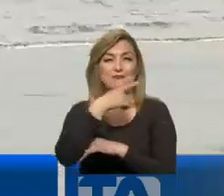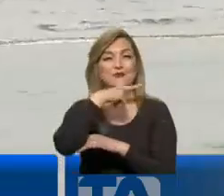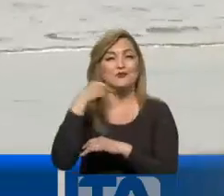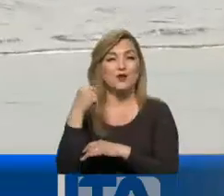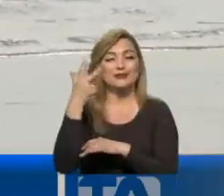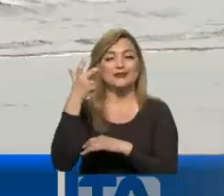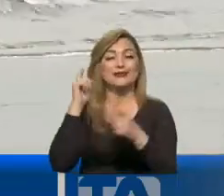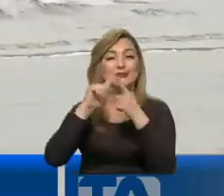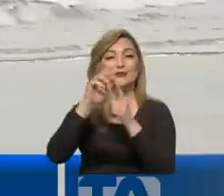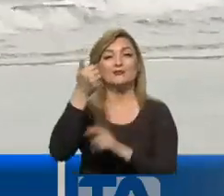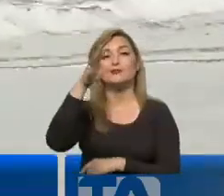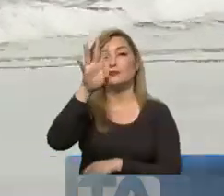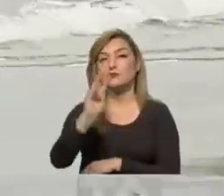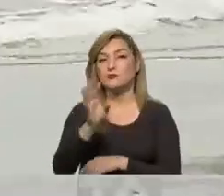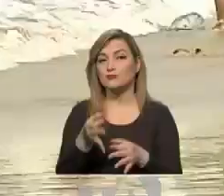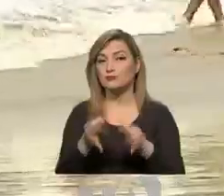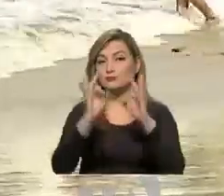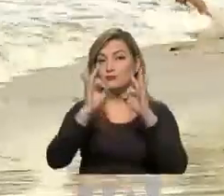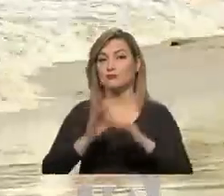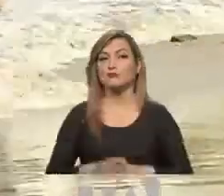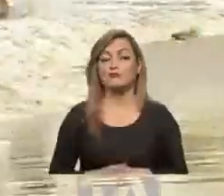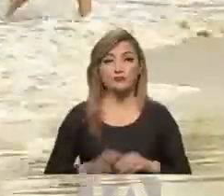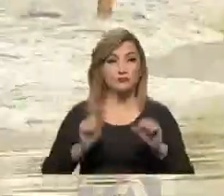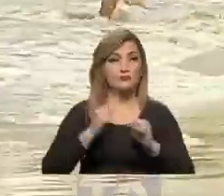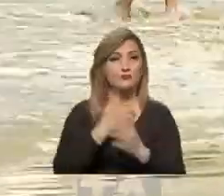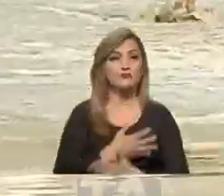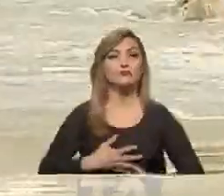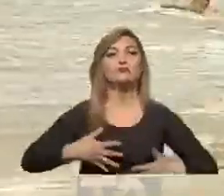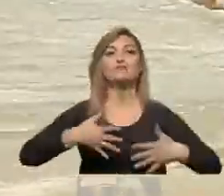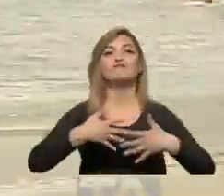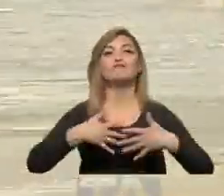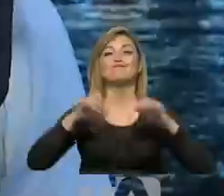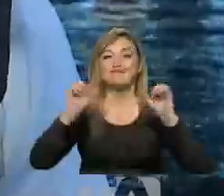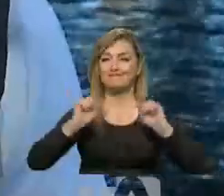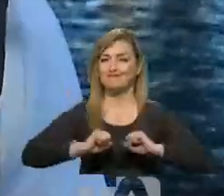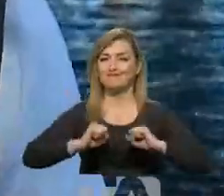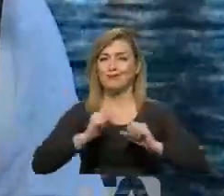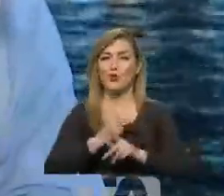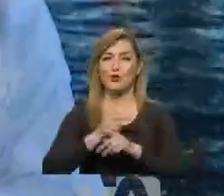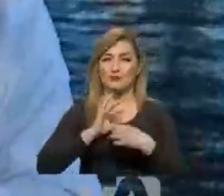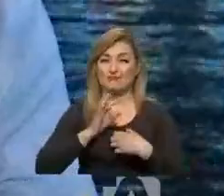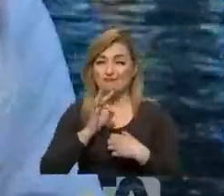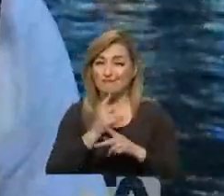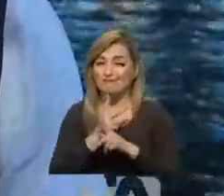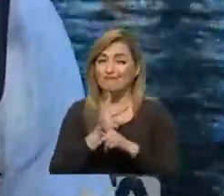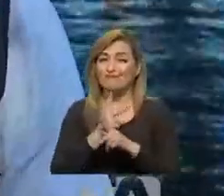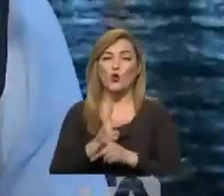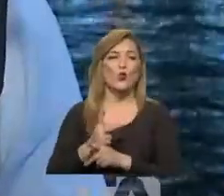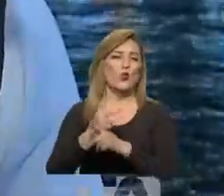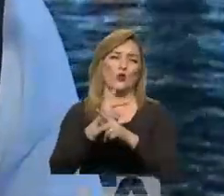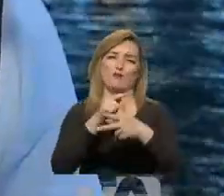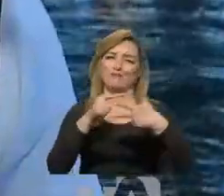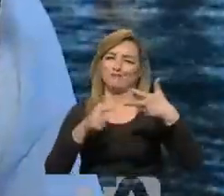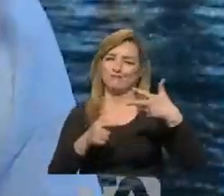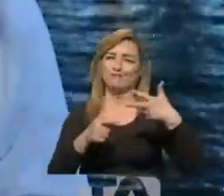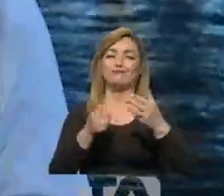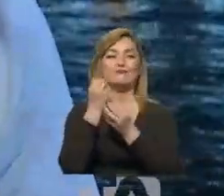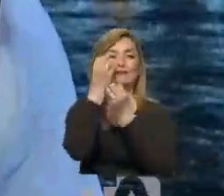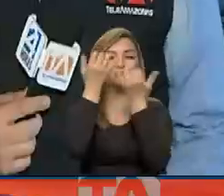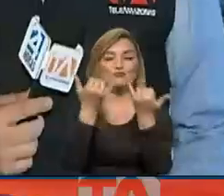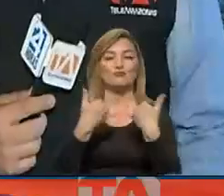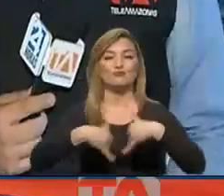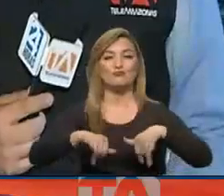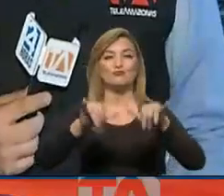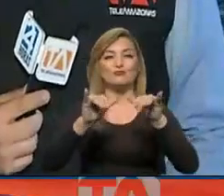al 16 de febrero. Recordemos que se puede disfrutar, sí, pero tomando en cuenta todos los cuidados. Es lo que podemos informar